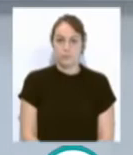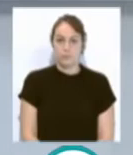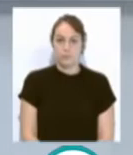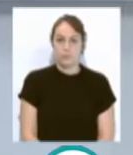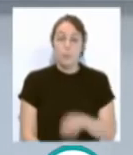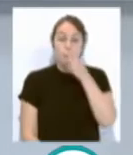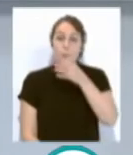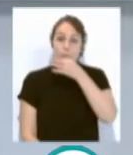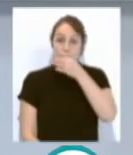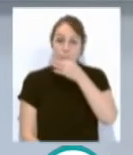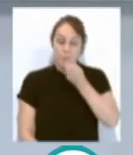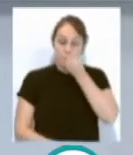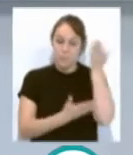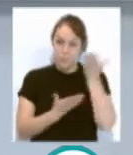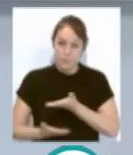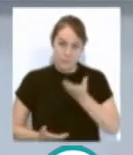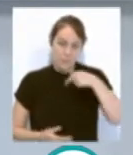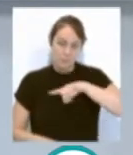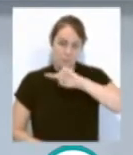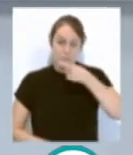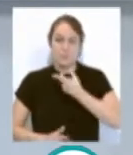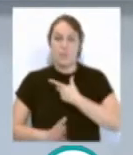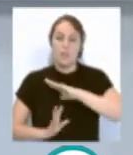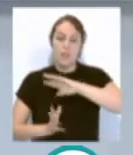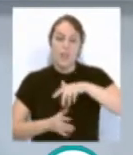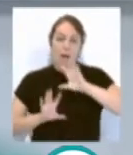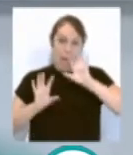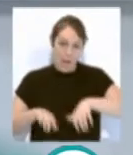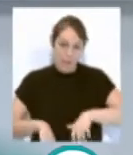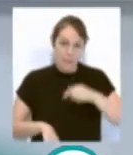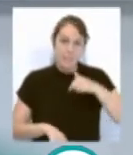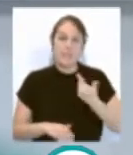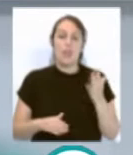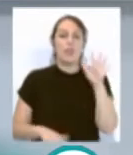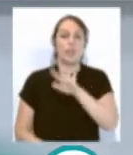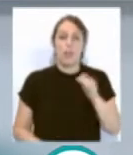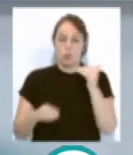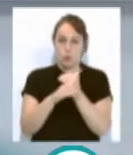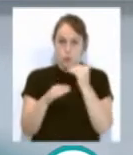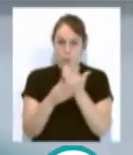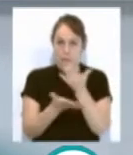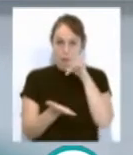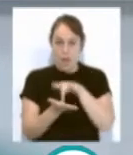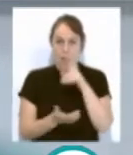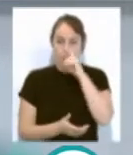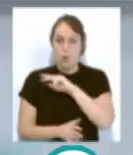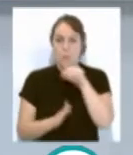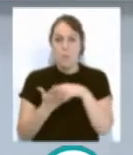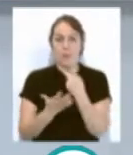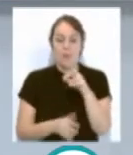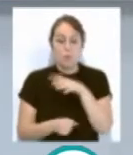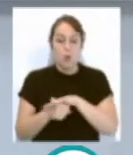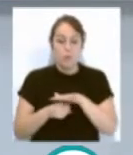Muy buenas tardes y bienvenidos a nuestra primera edición de Noticias Cádiz en este 5 de octubre de 2020. La